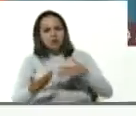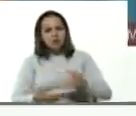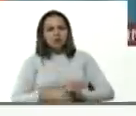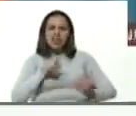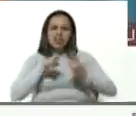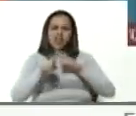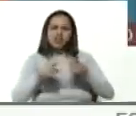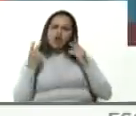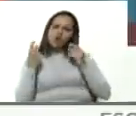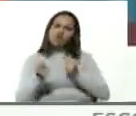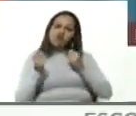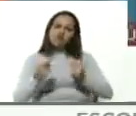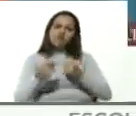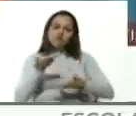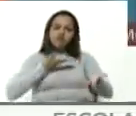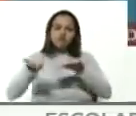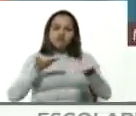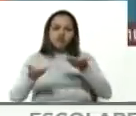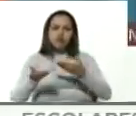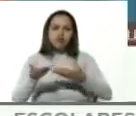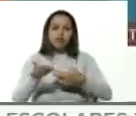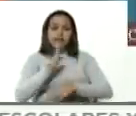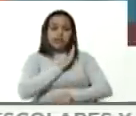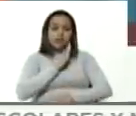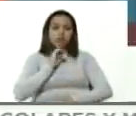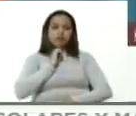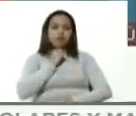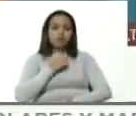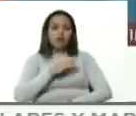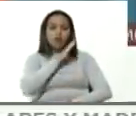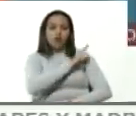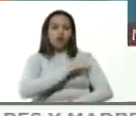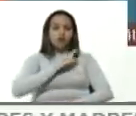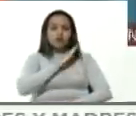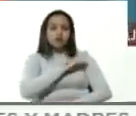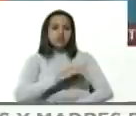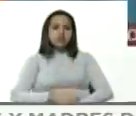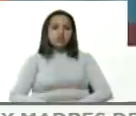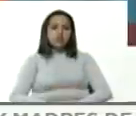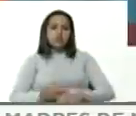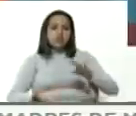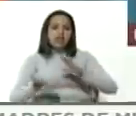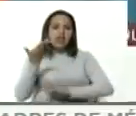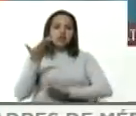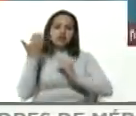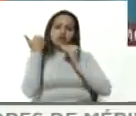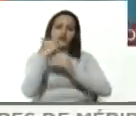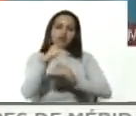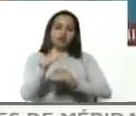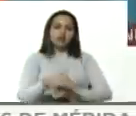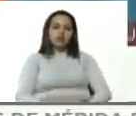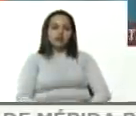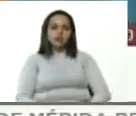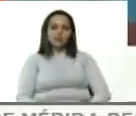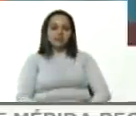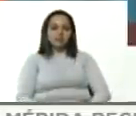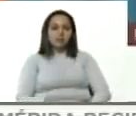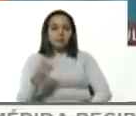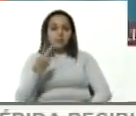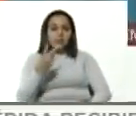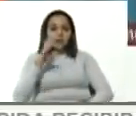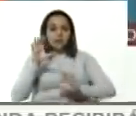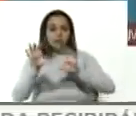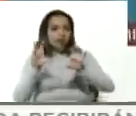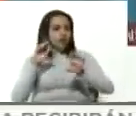muy activa, muy dinámica que tenemos con Rusia, la comisión de alto nivel binacional no se pudo